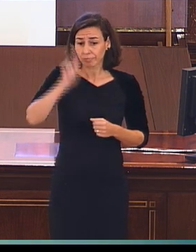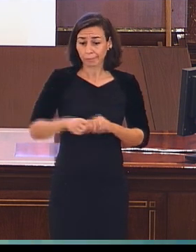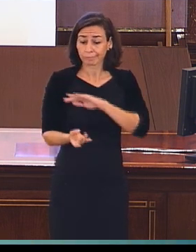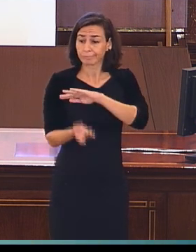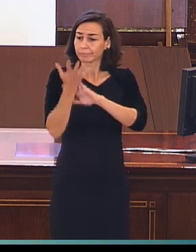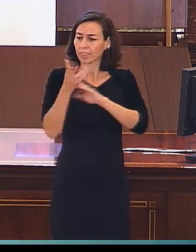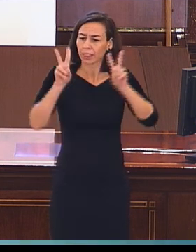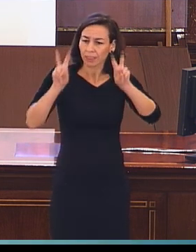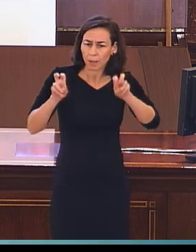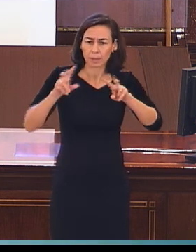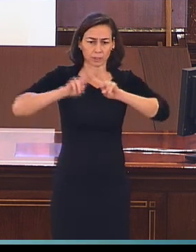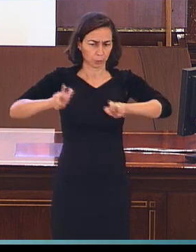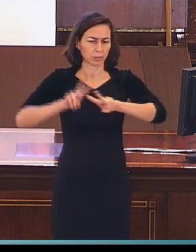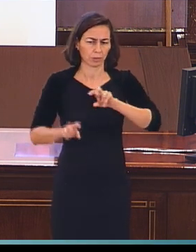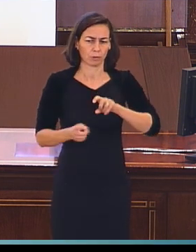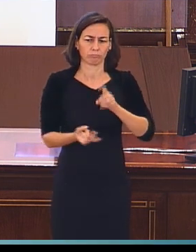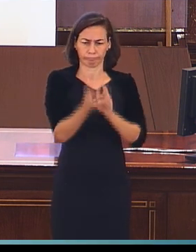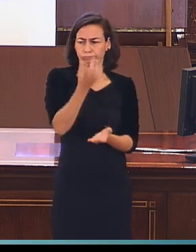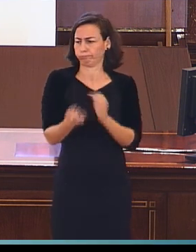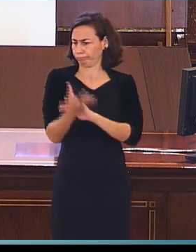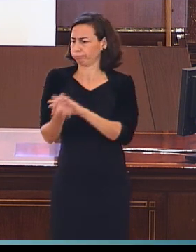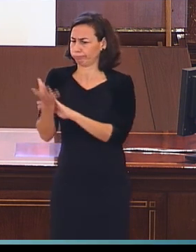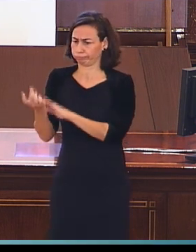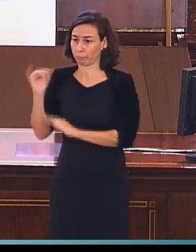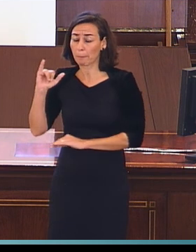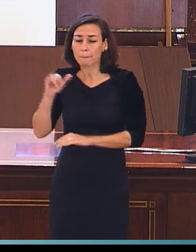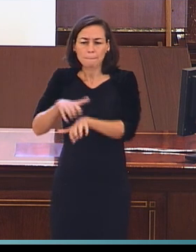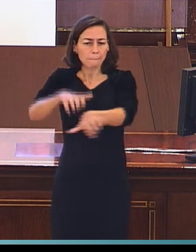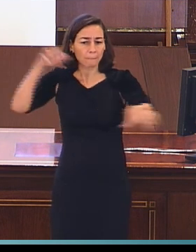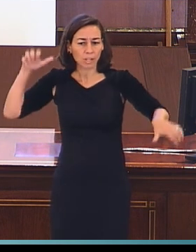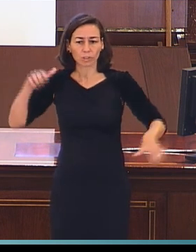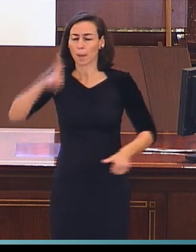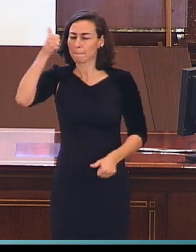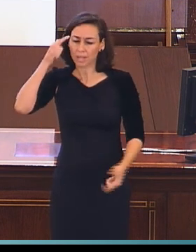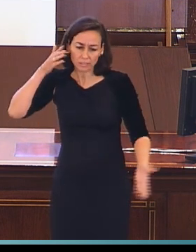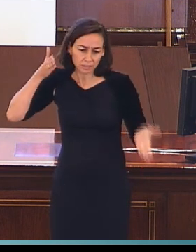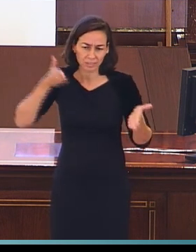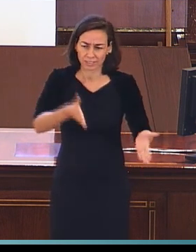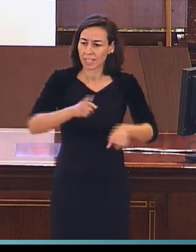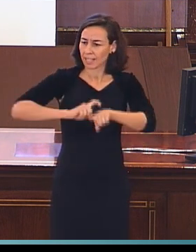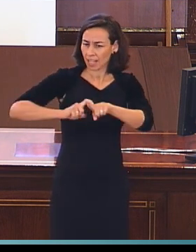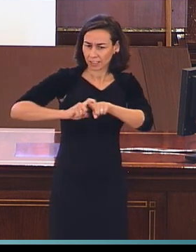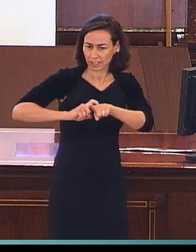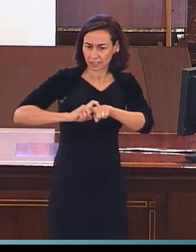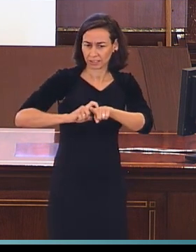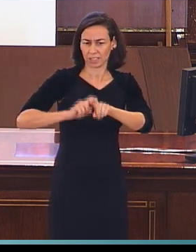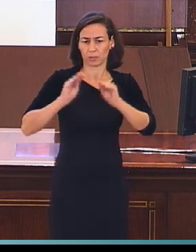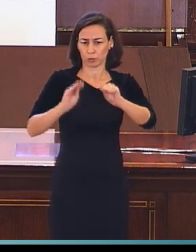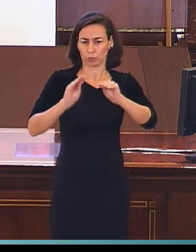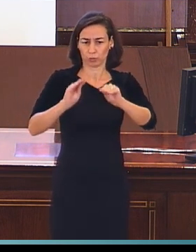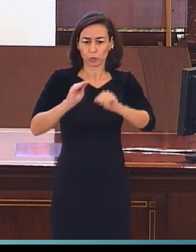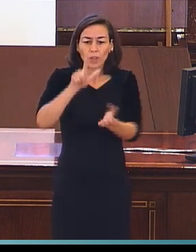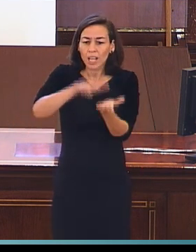investigación, pero muchos, muchos estudios siguen anclados en ver las características y las distintas características de